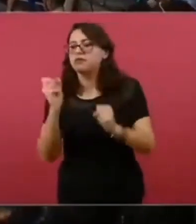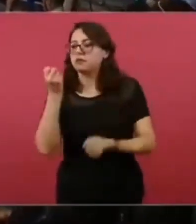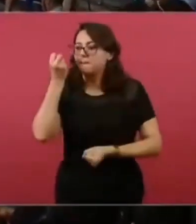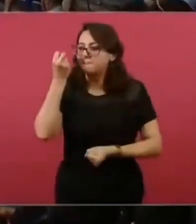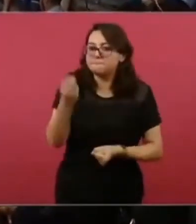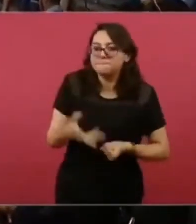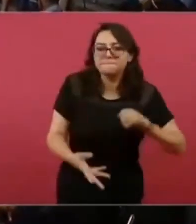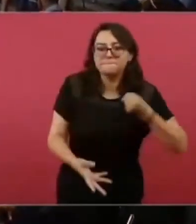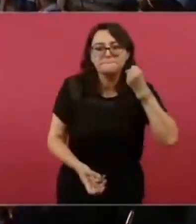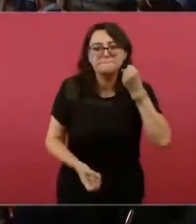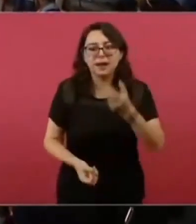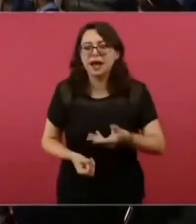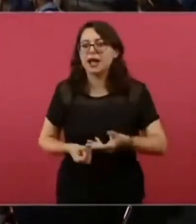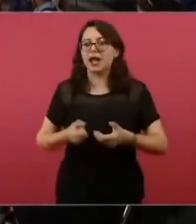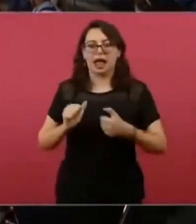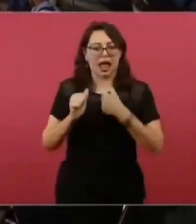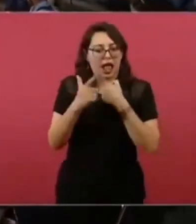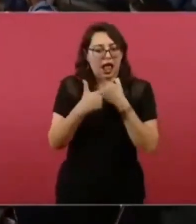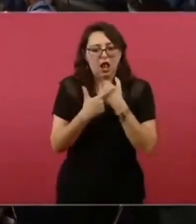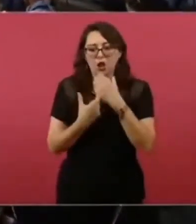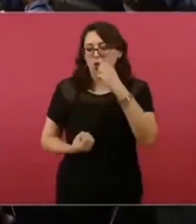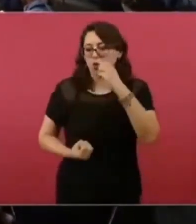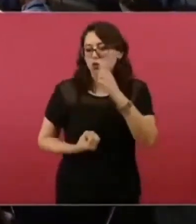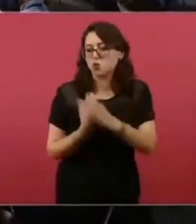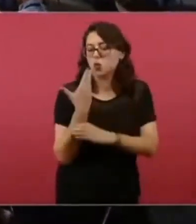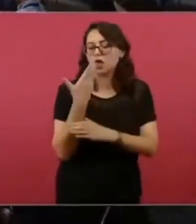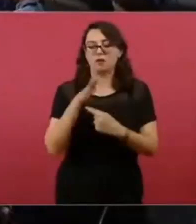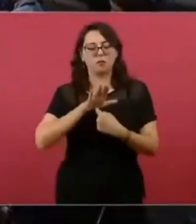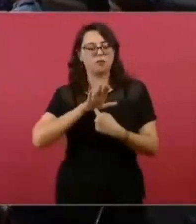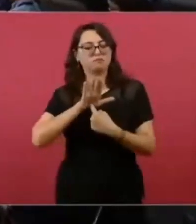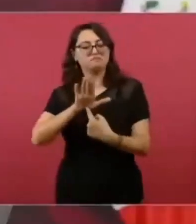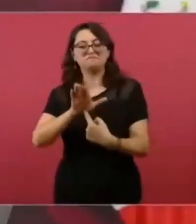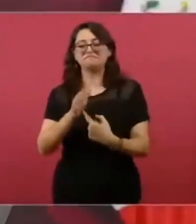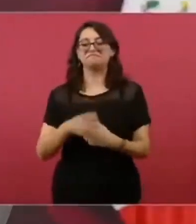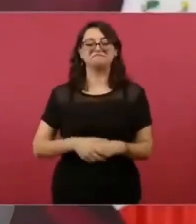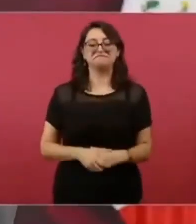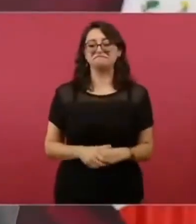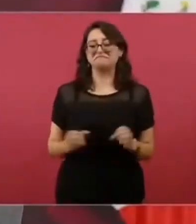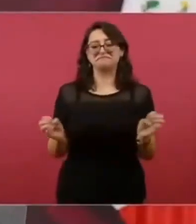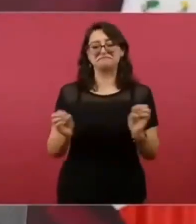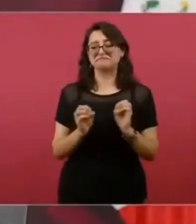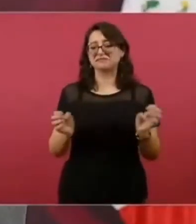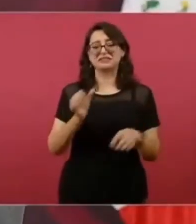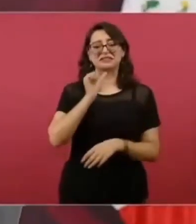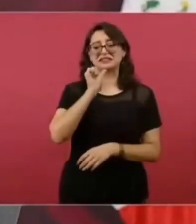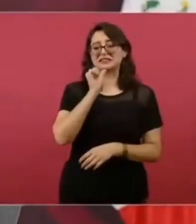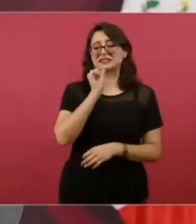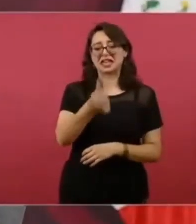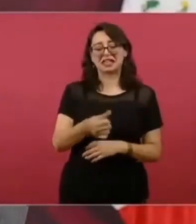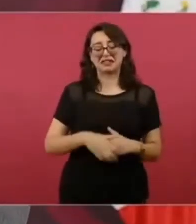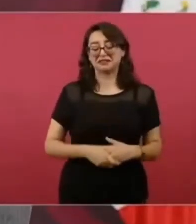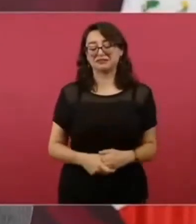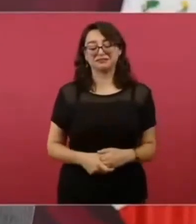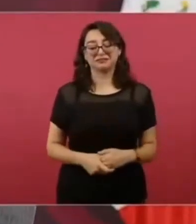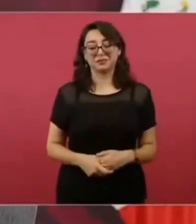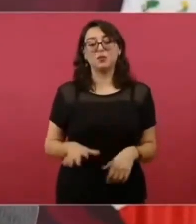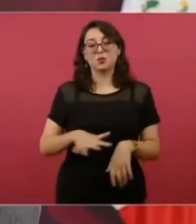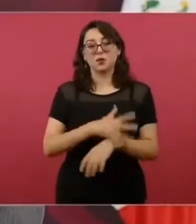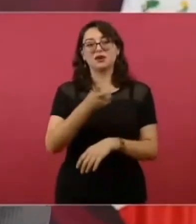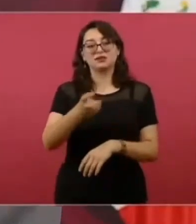Yo recuerdo las frases de ese crítico literario ruso,